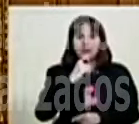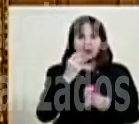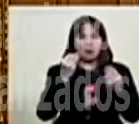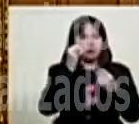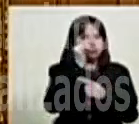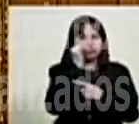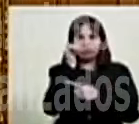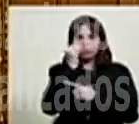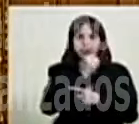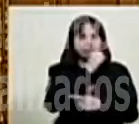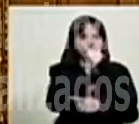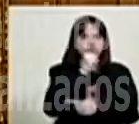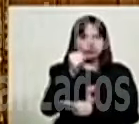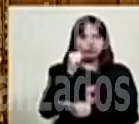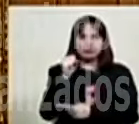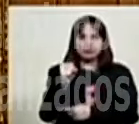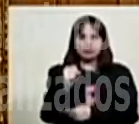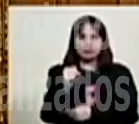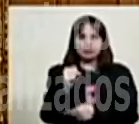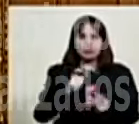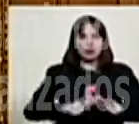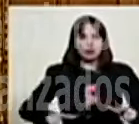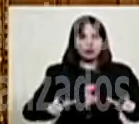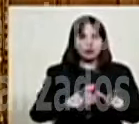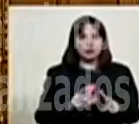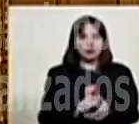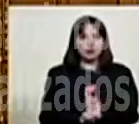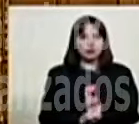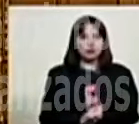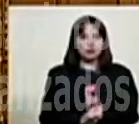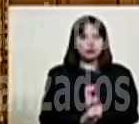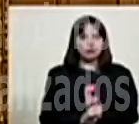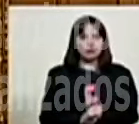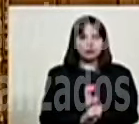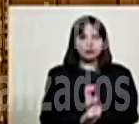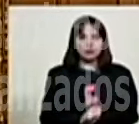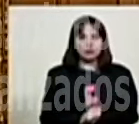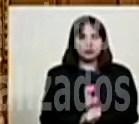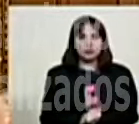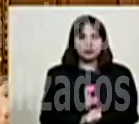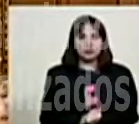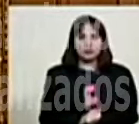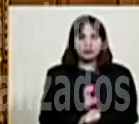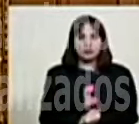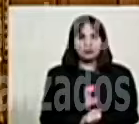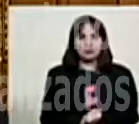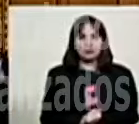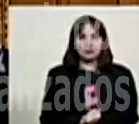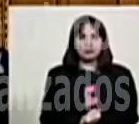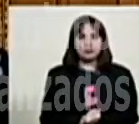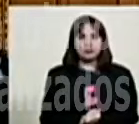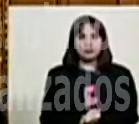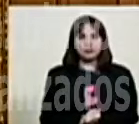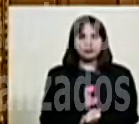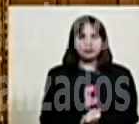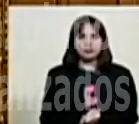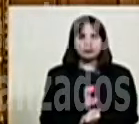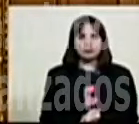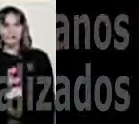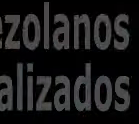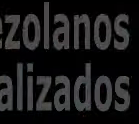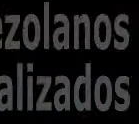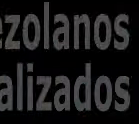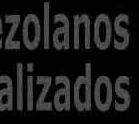mediática, comunicacional de los eventos, porque son eventos de repente, entre comillas.